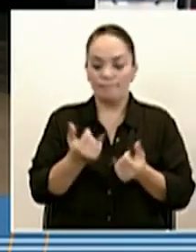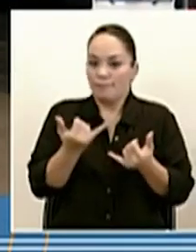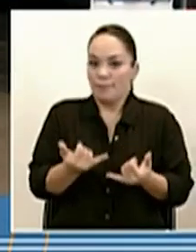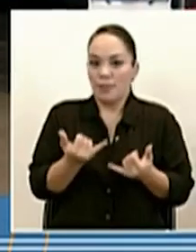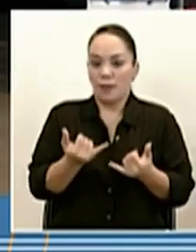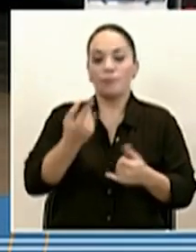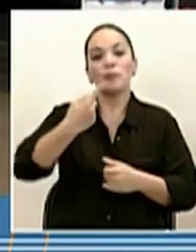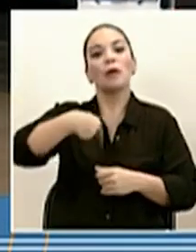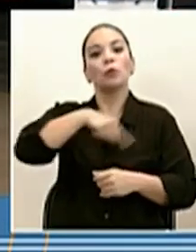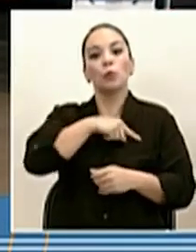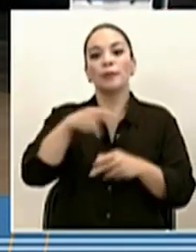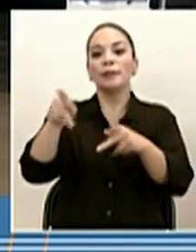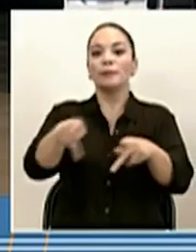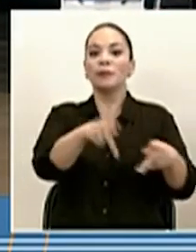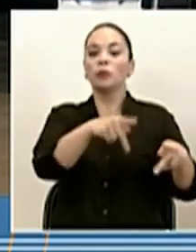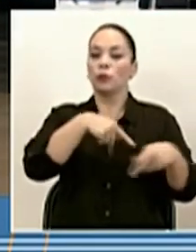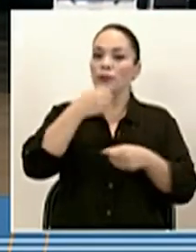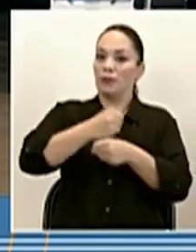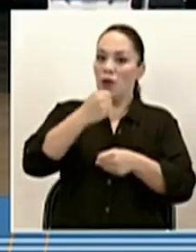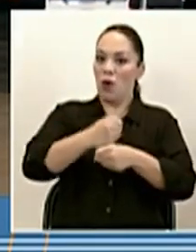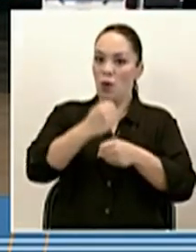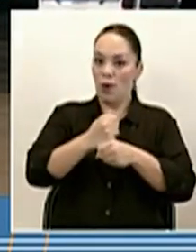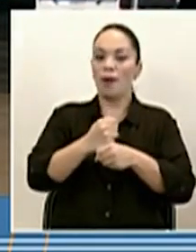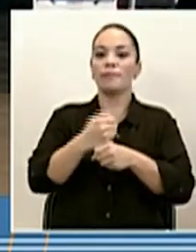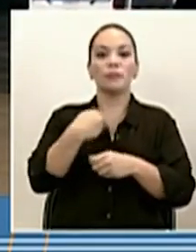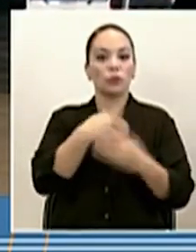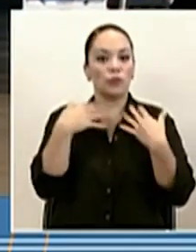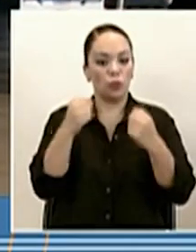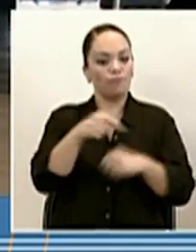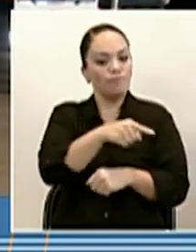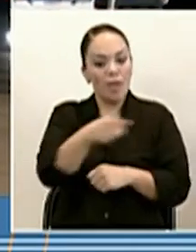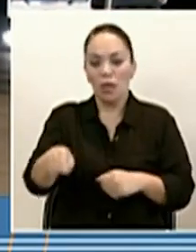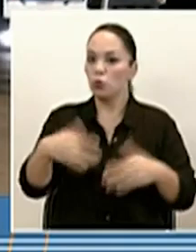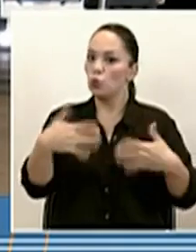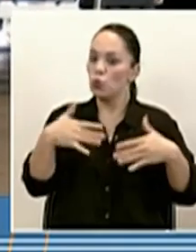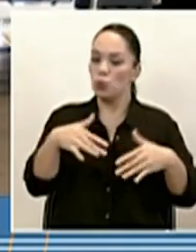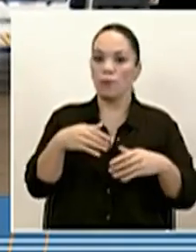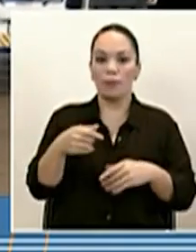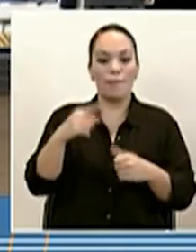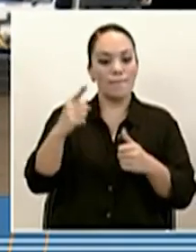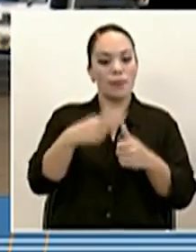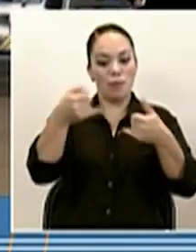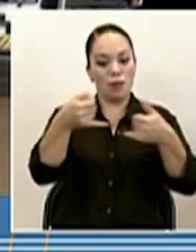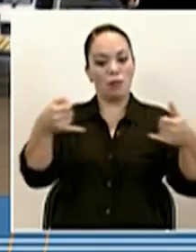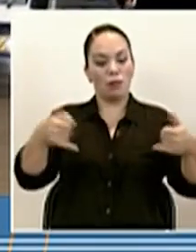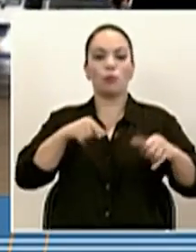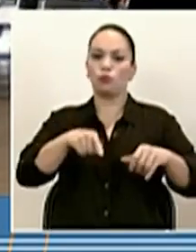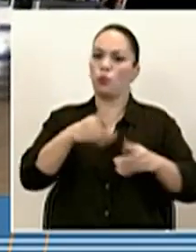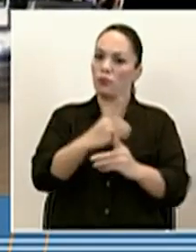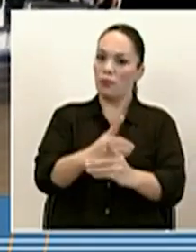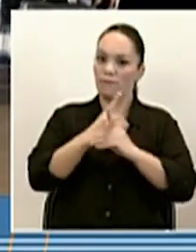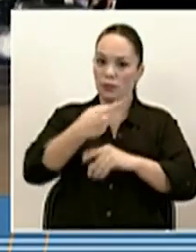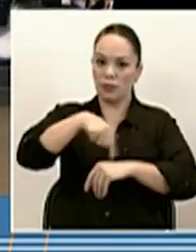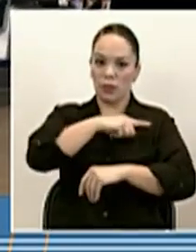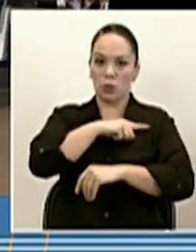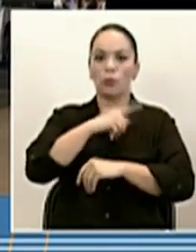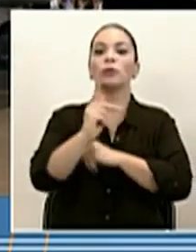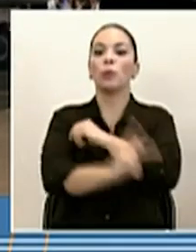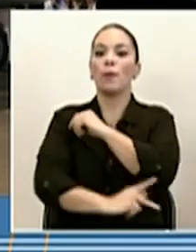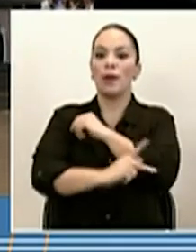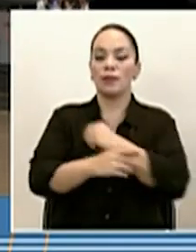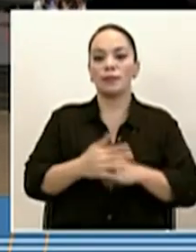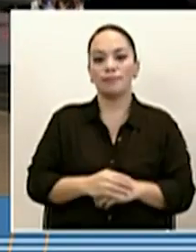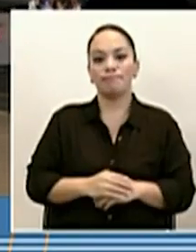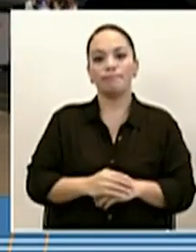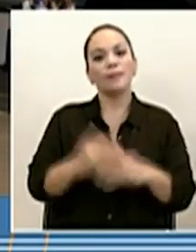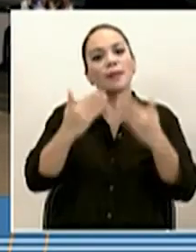a nuestro personal de salud que son quienes están en la primera línea de defensa de nuestro país. En este marco,